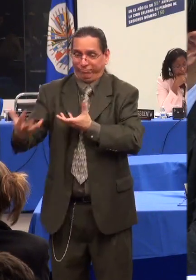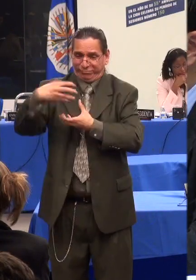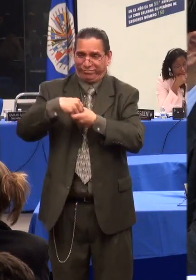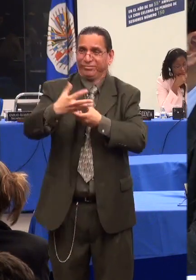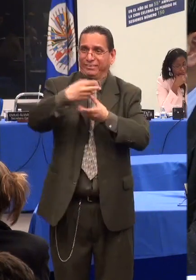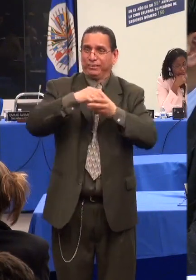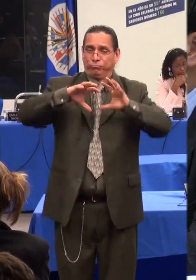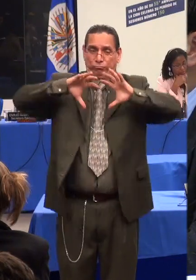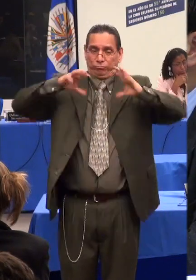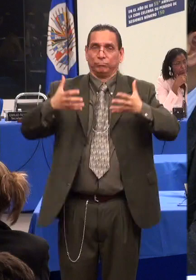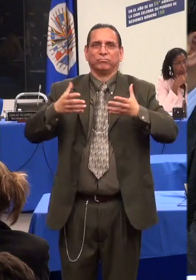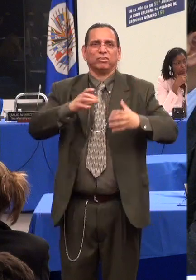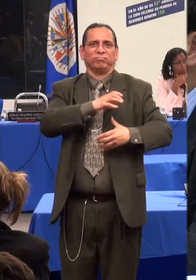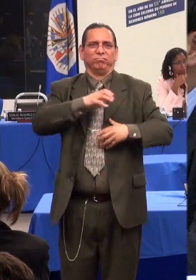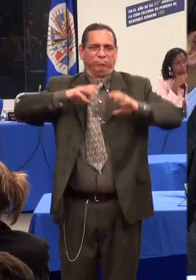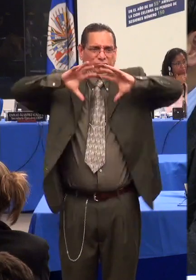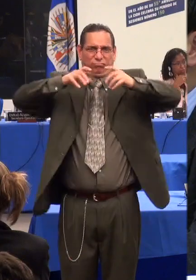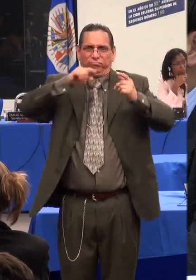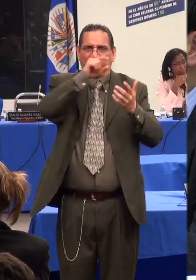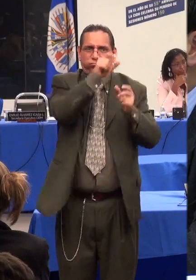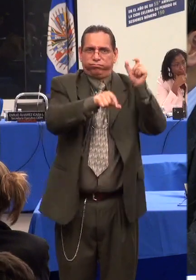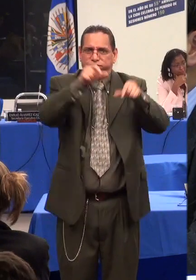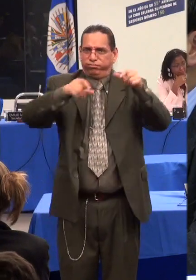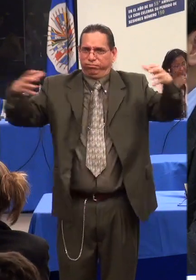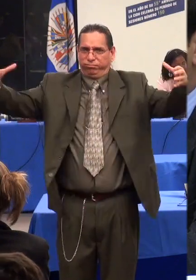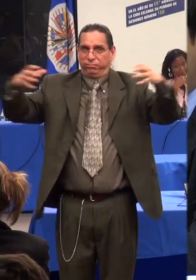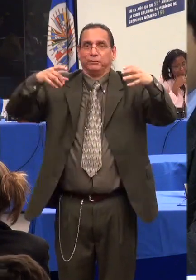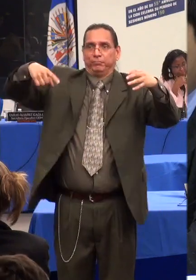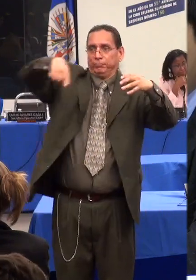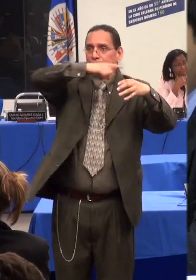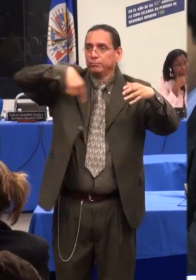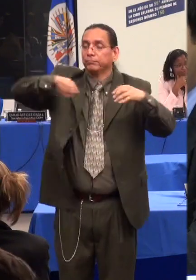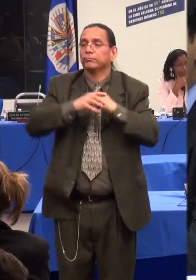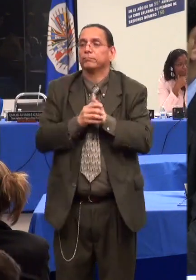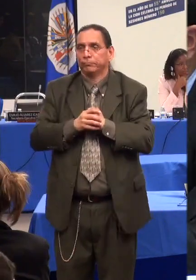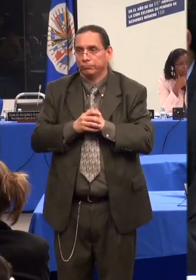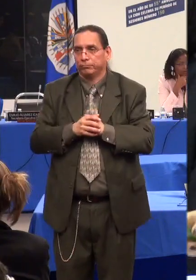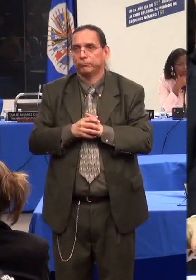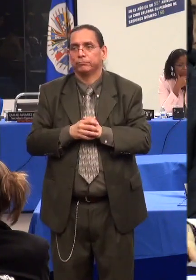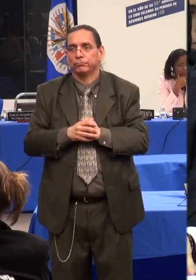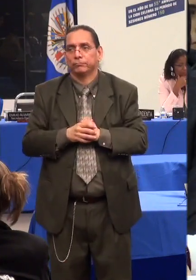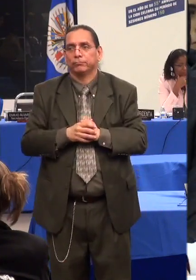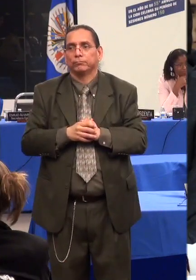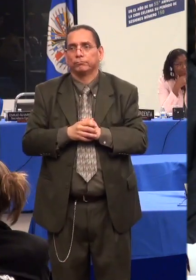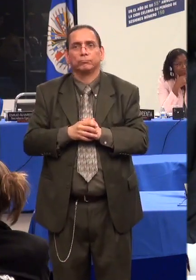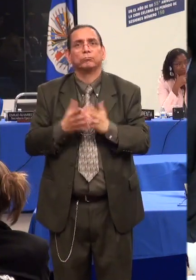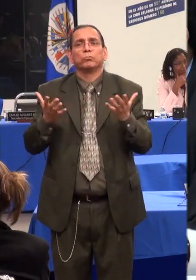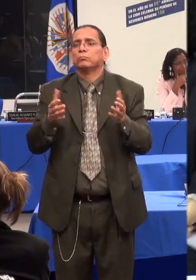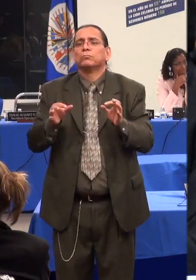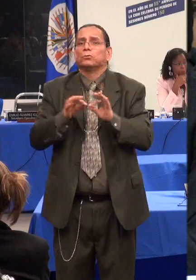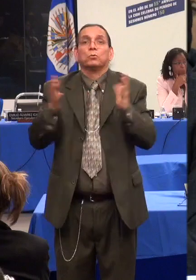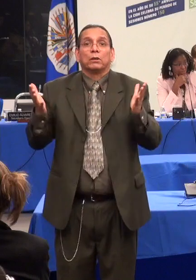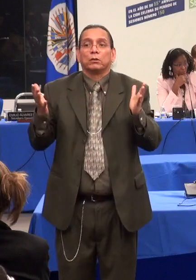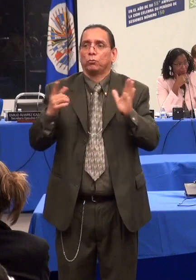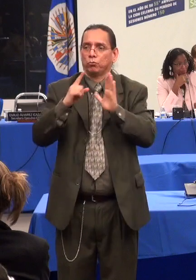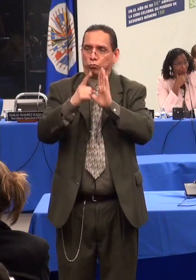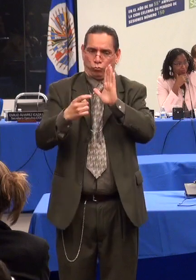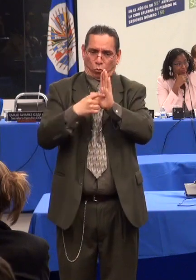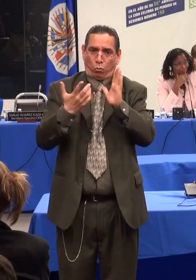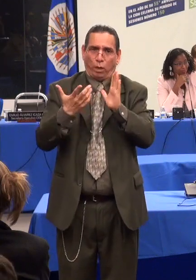y estuvieron también aportando en el proceso de construcción de esa política pública. Con el permiso de la señora